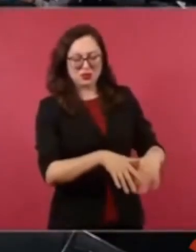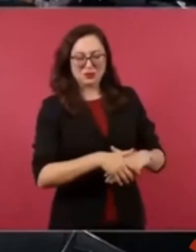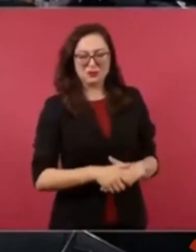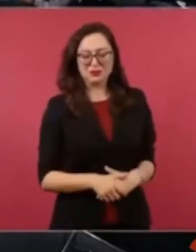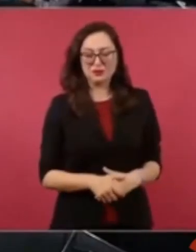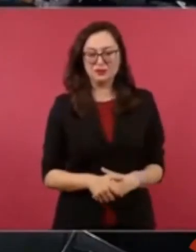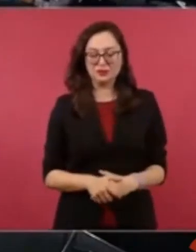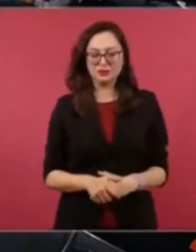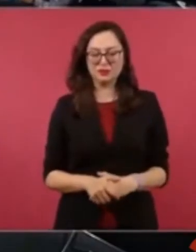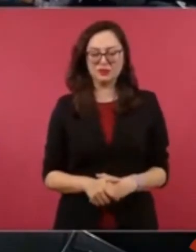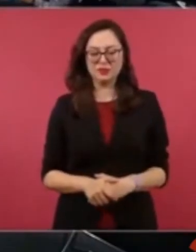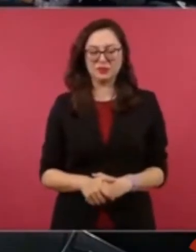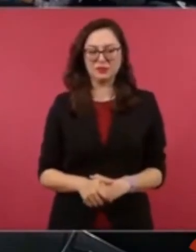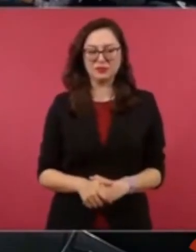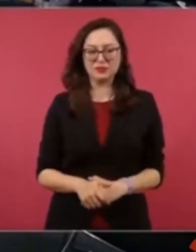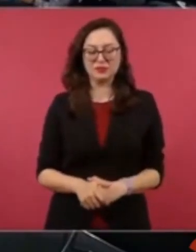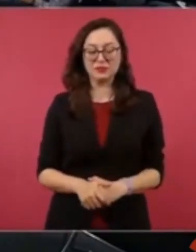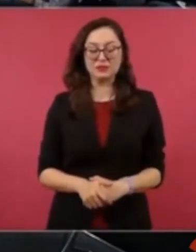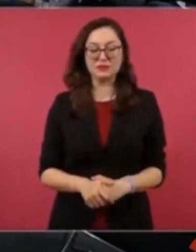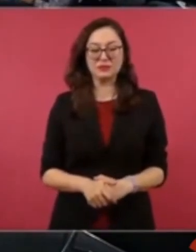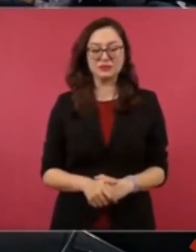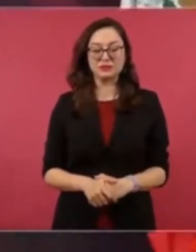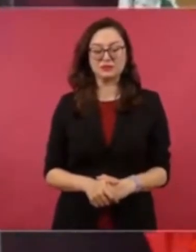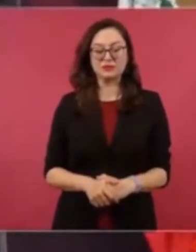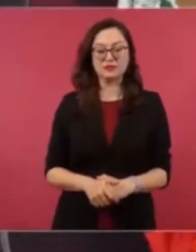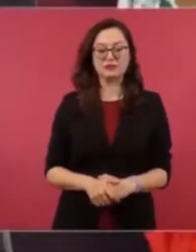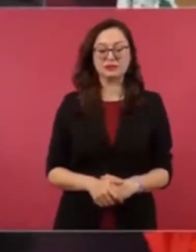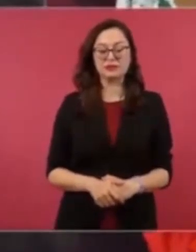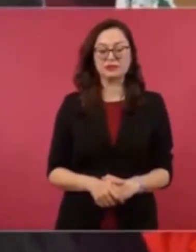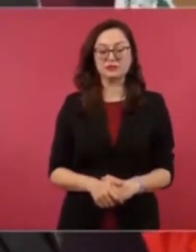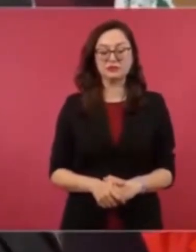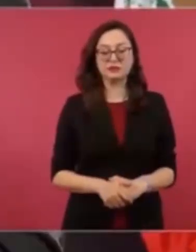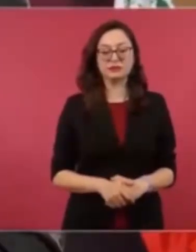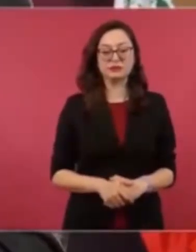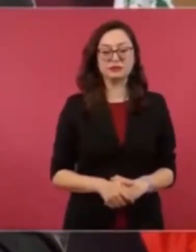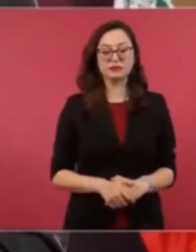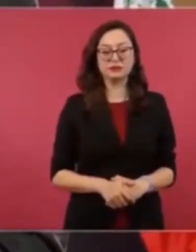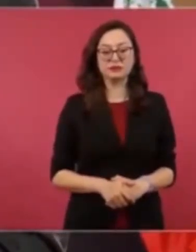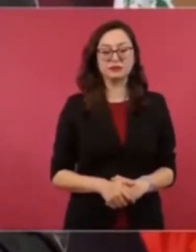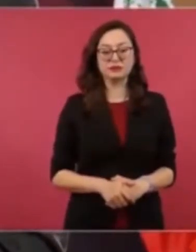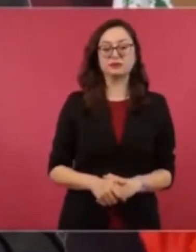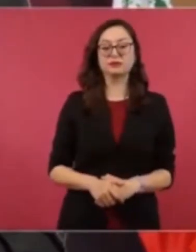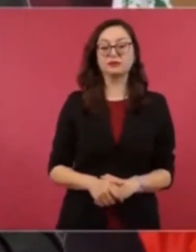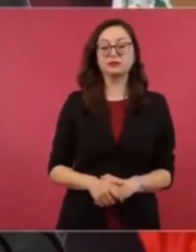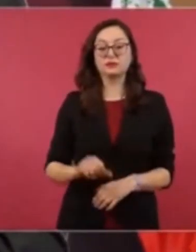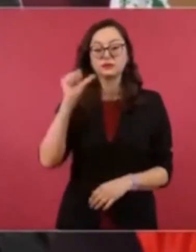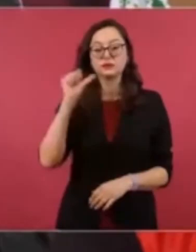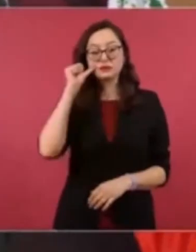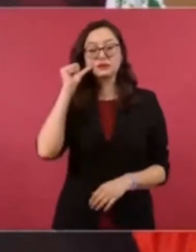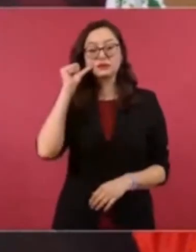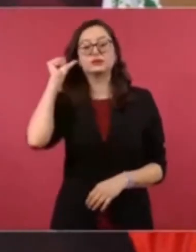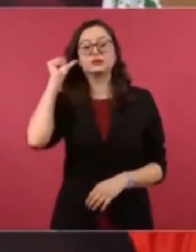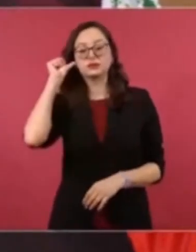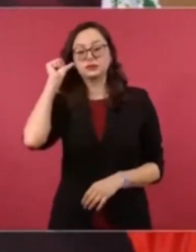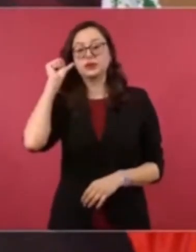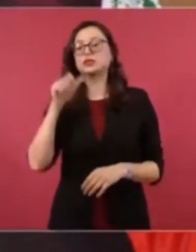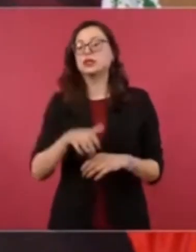donde viven sectores medios,